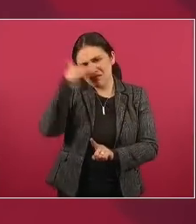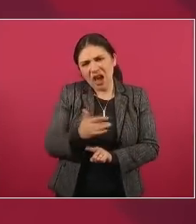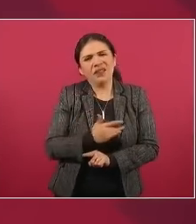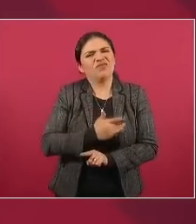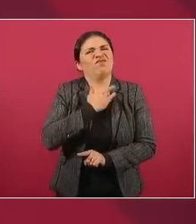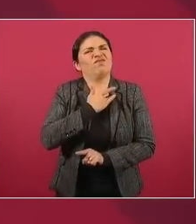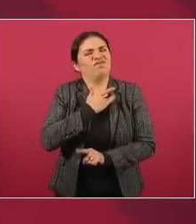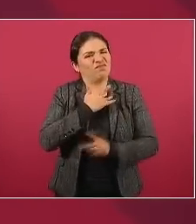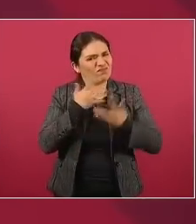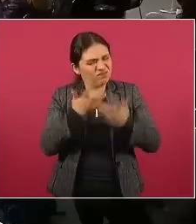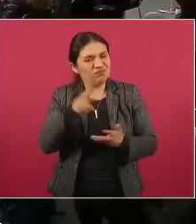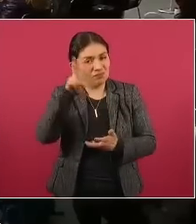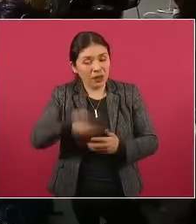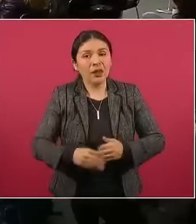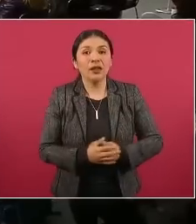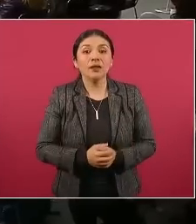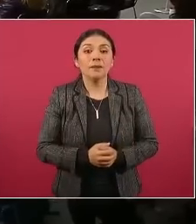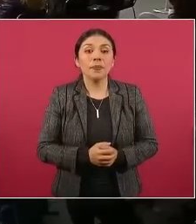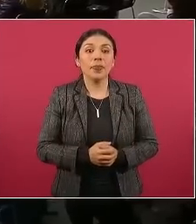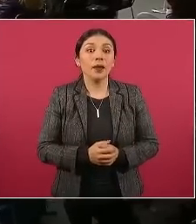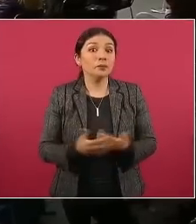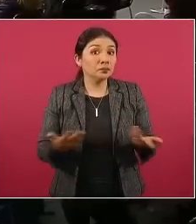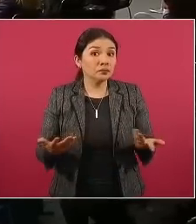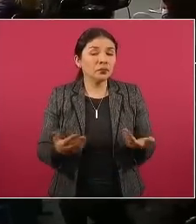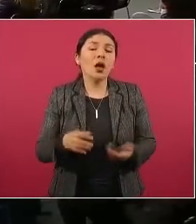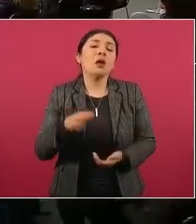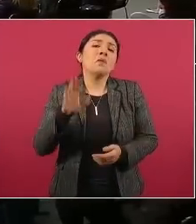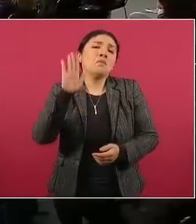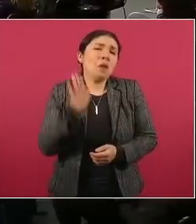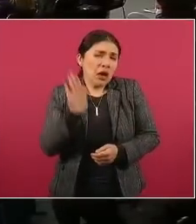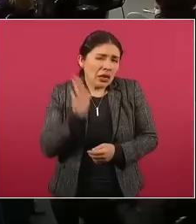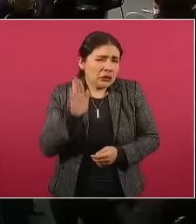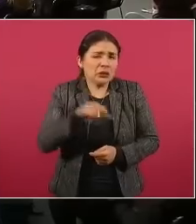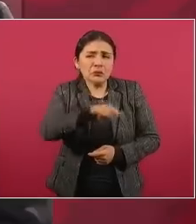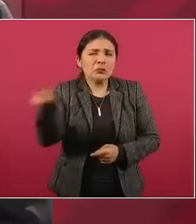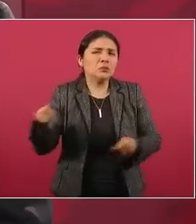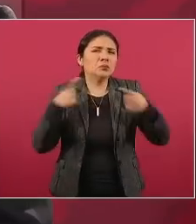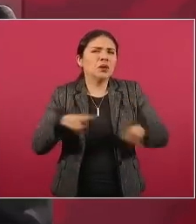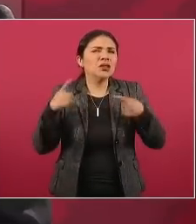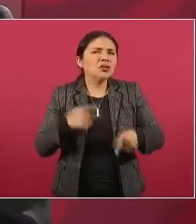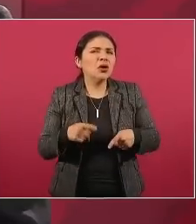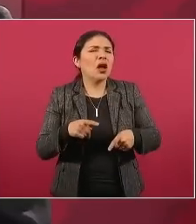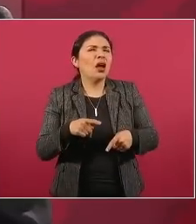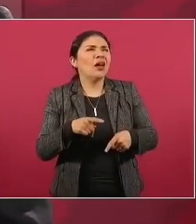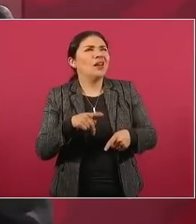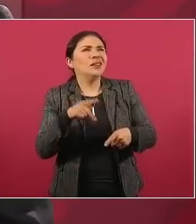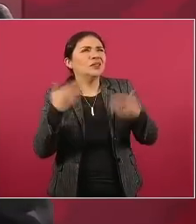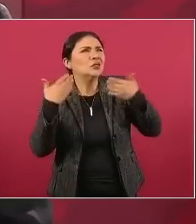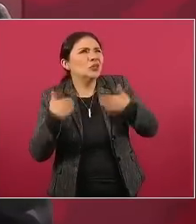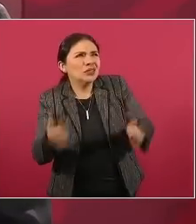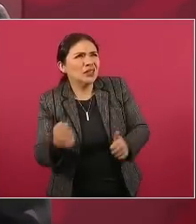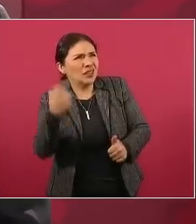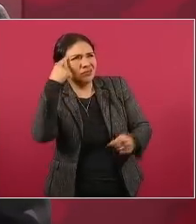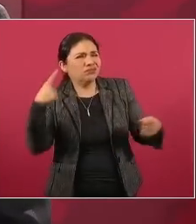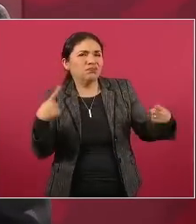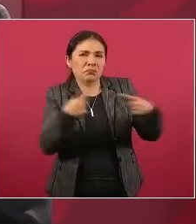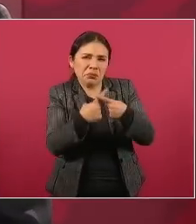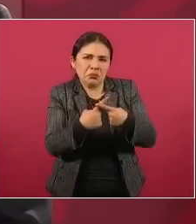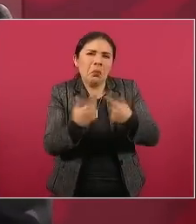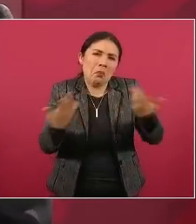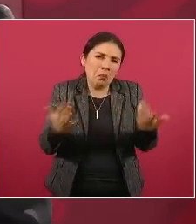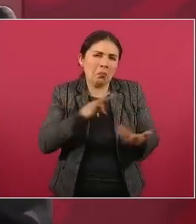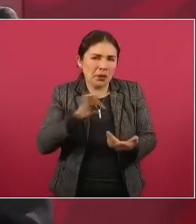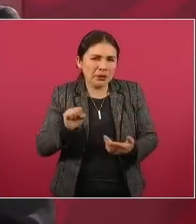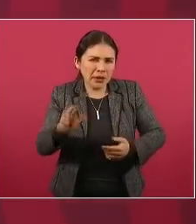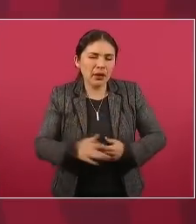ejecutaron las órdenes los soldados que ejecutaron estas órdenes y a los